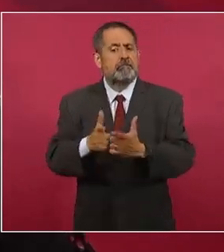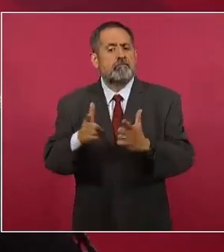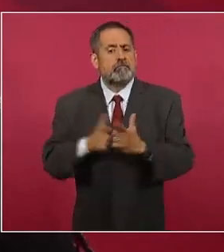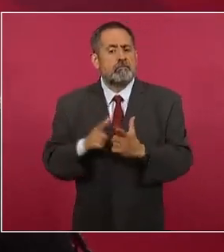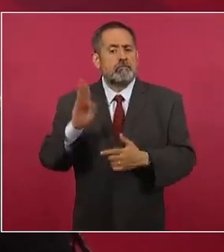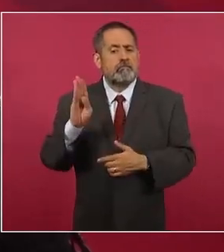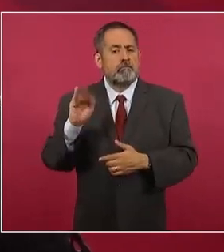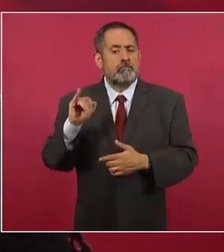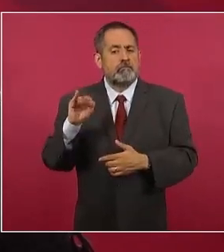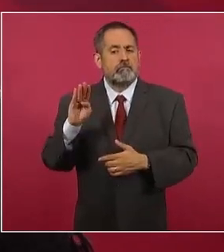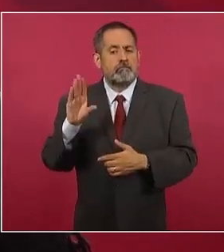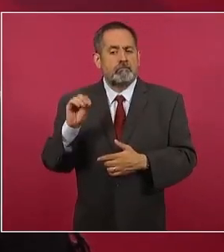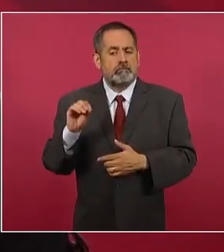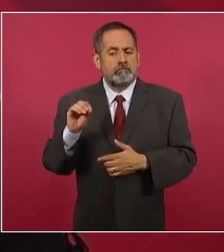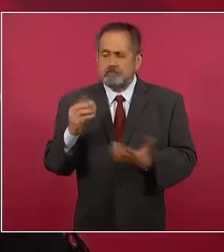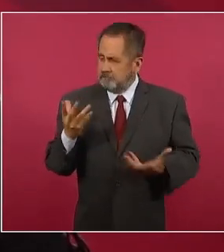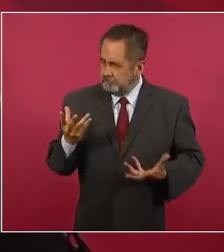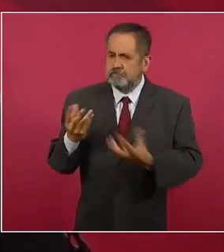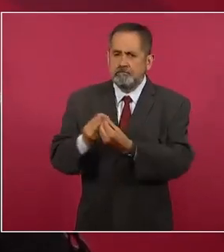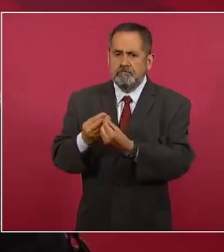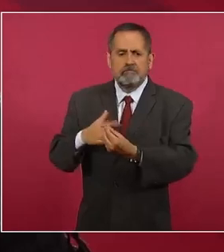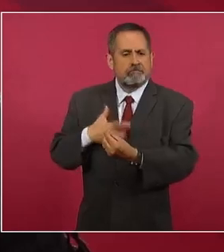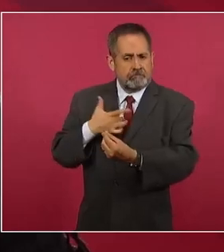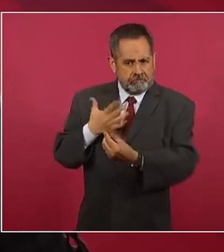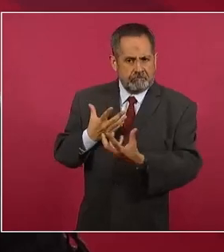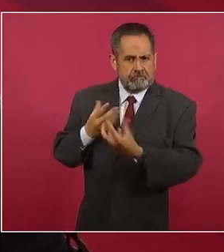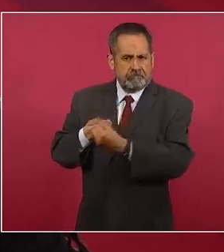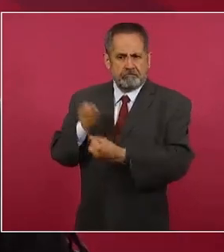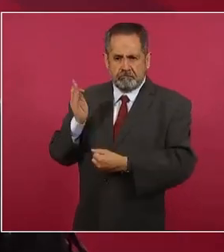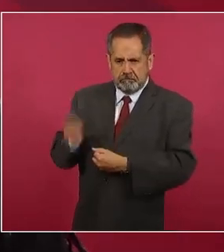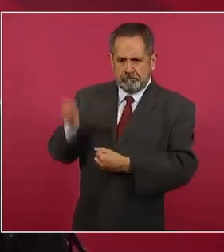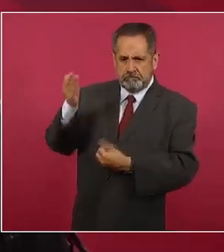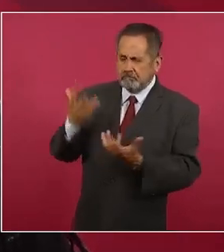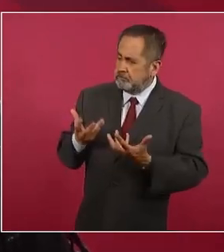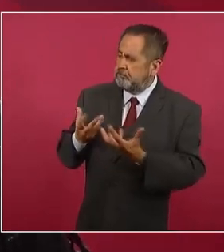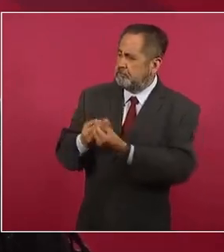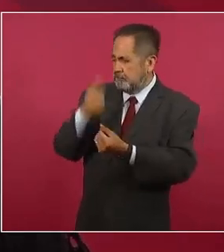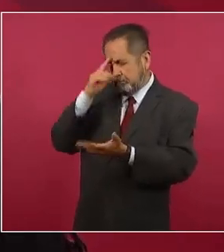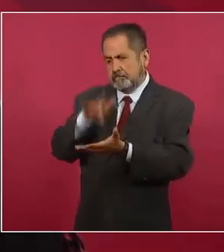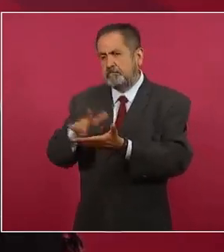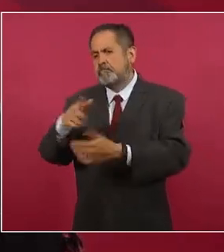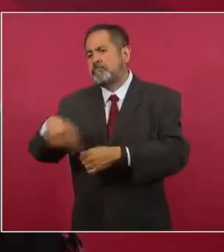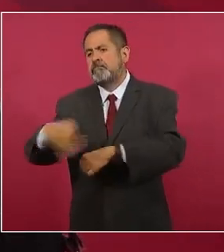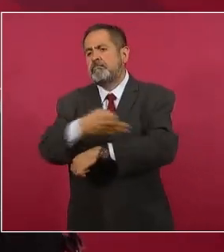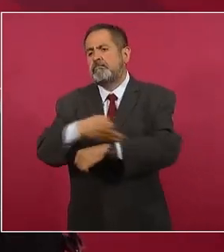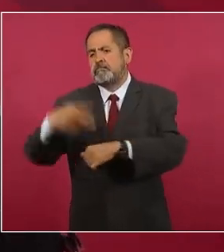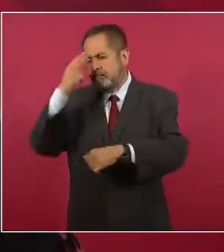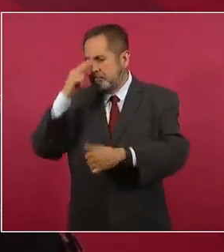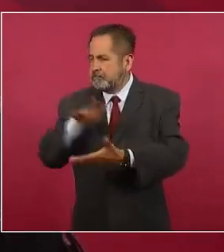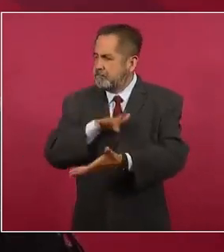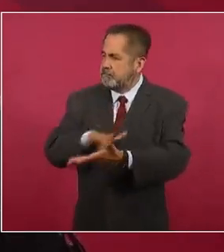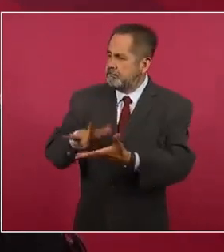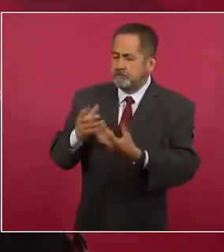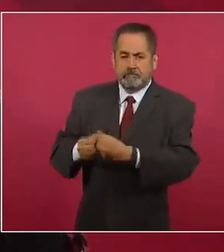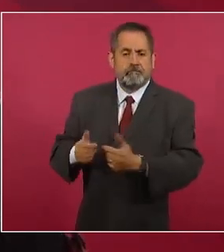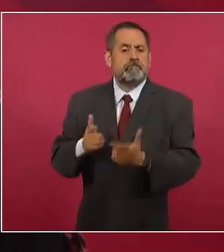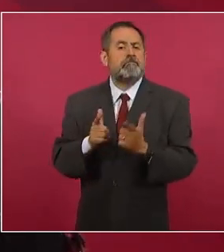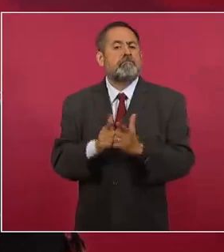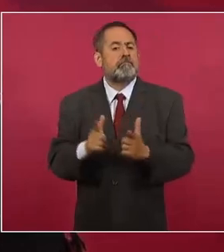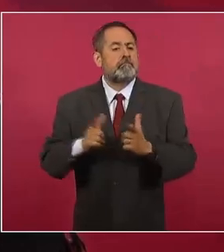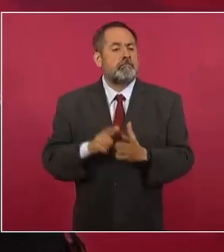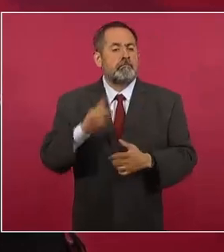suma de manera voluntaria a esta iniciativa en favor de la economía de las familias mexicanas. Grupo Bimbo